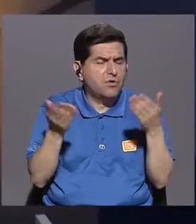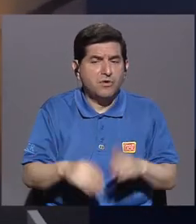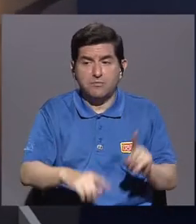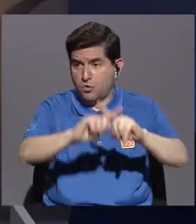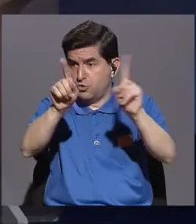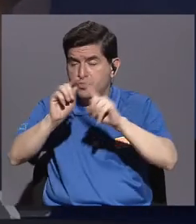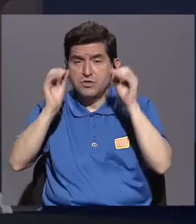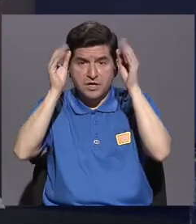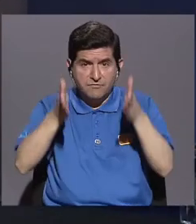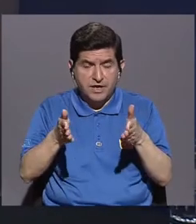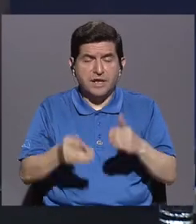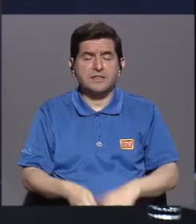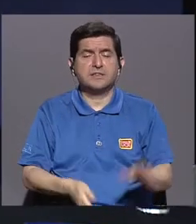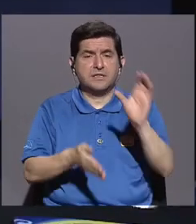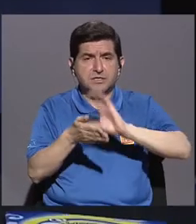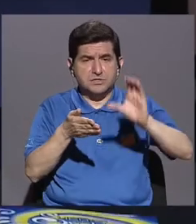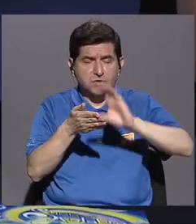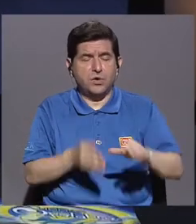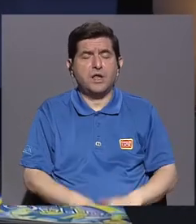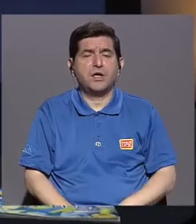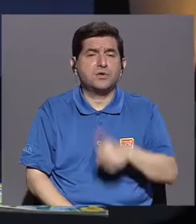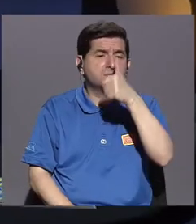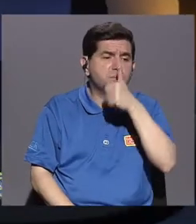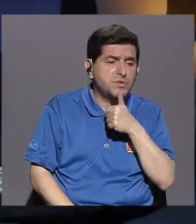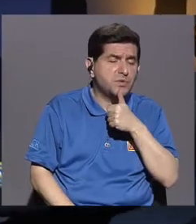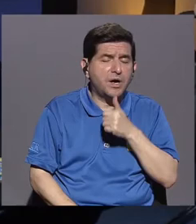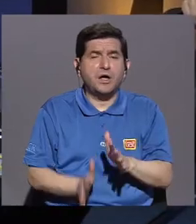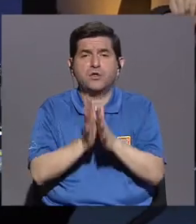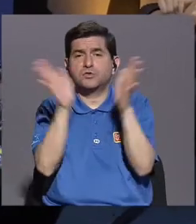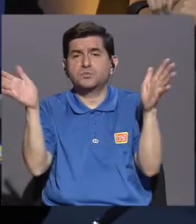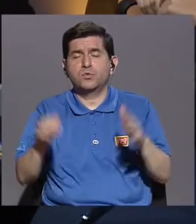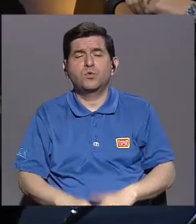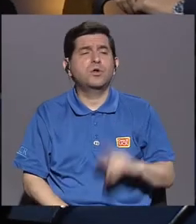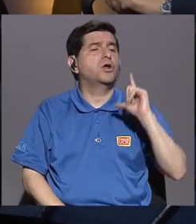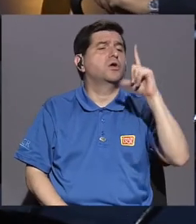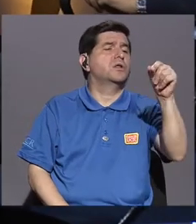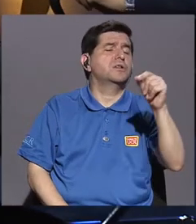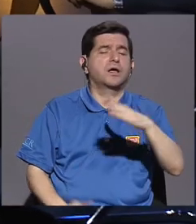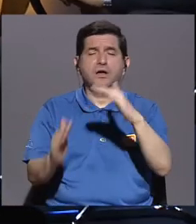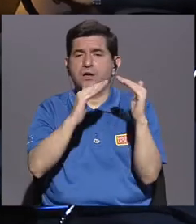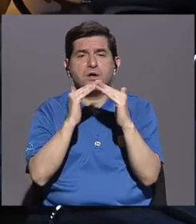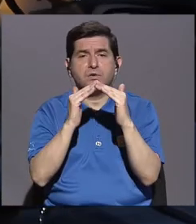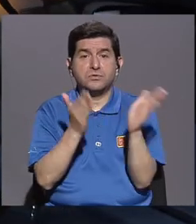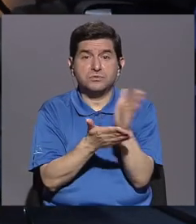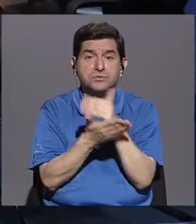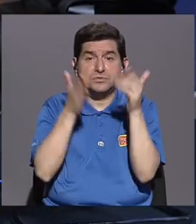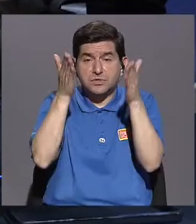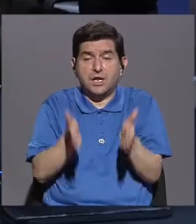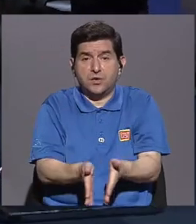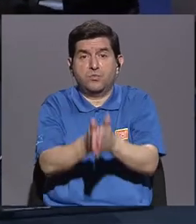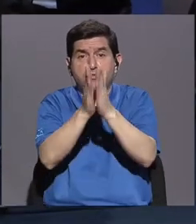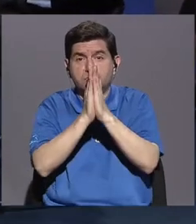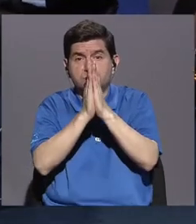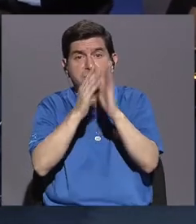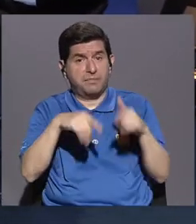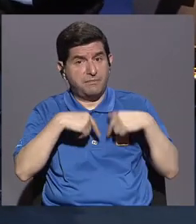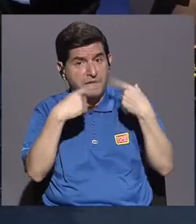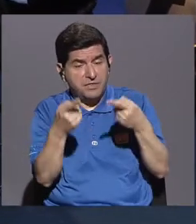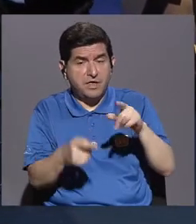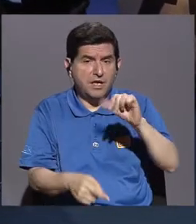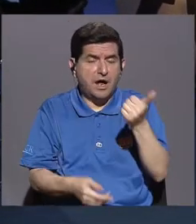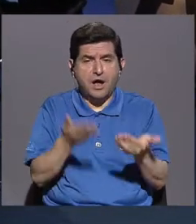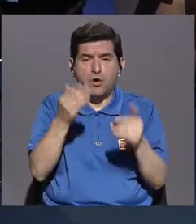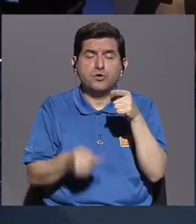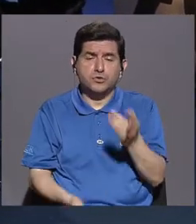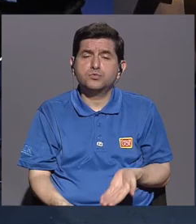docentes en colegios privados y en públicos, en rurales y urbanos. Algunos te han pedido que vayas y a otros vos